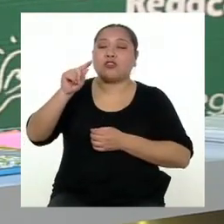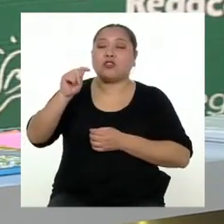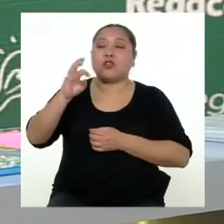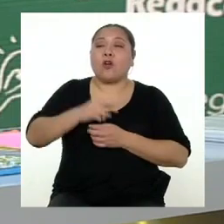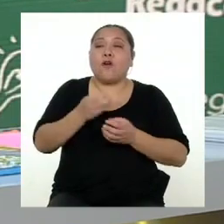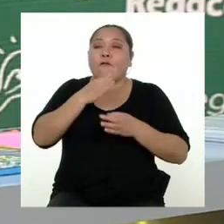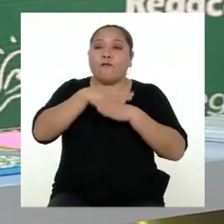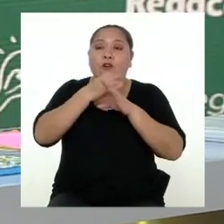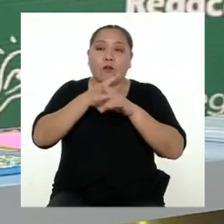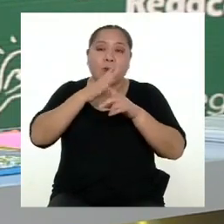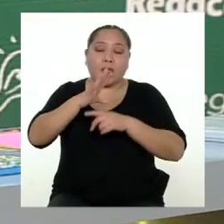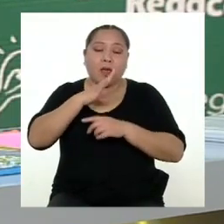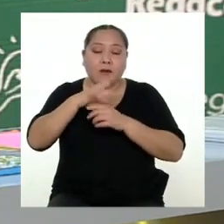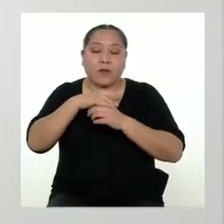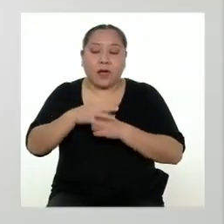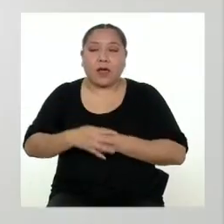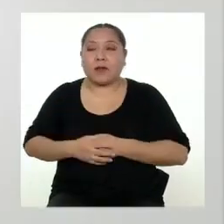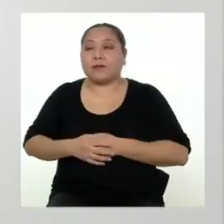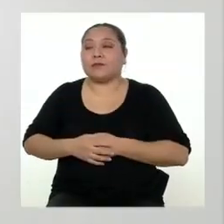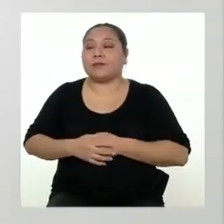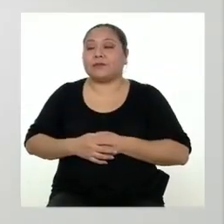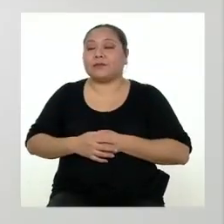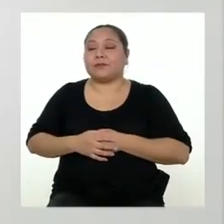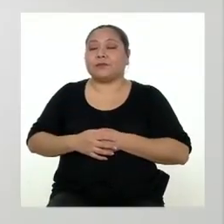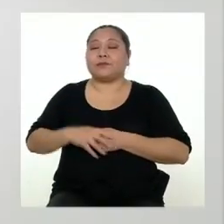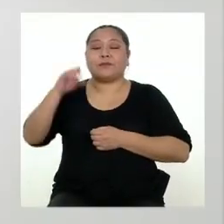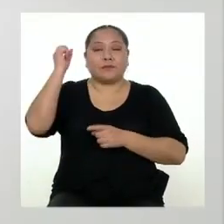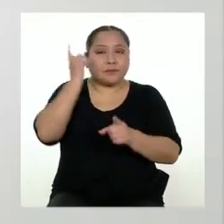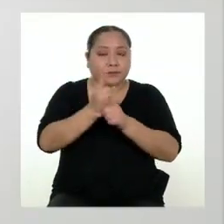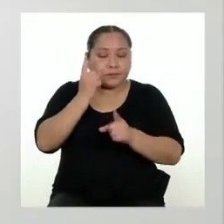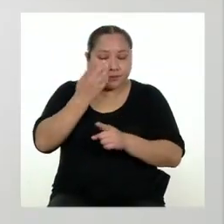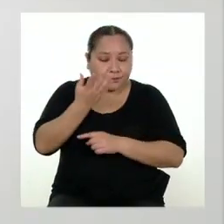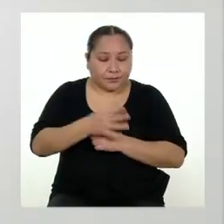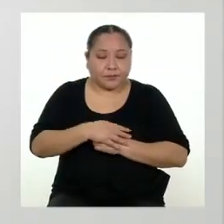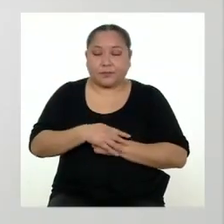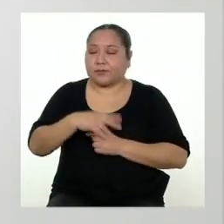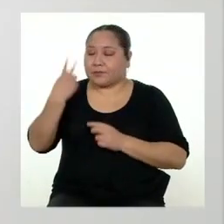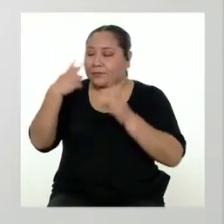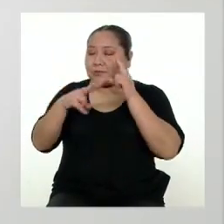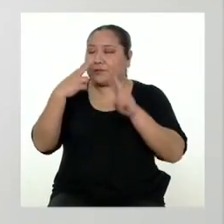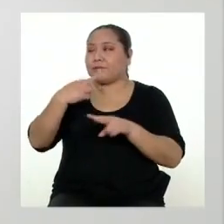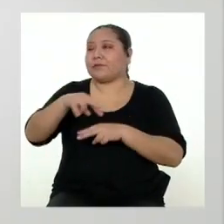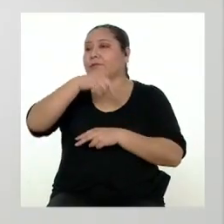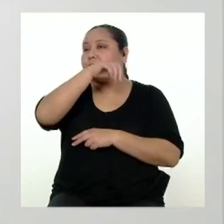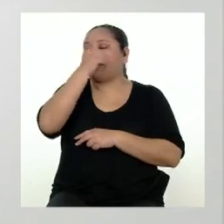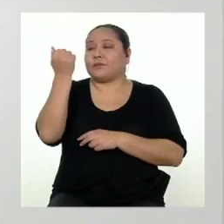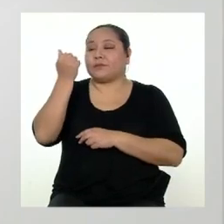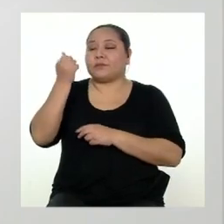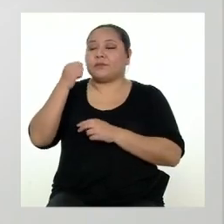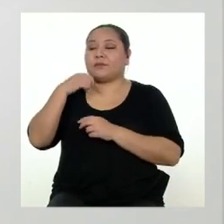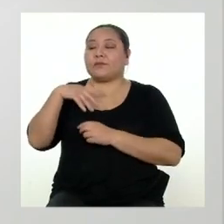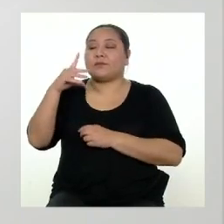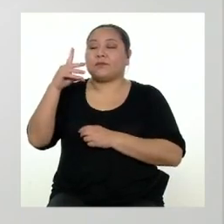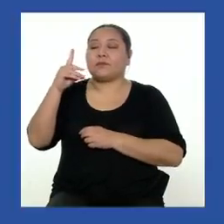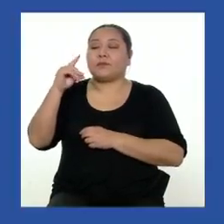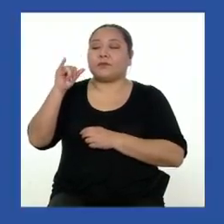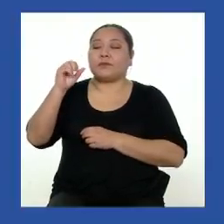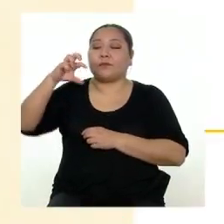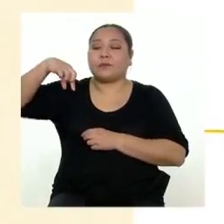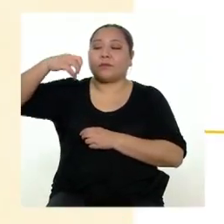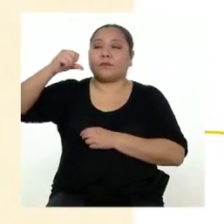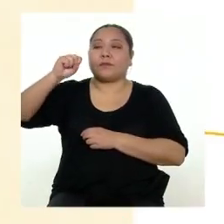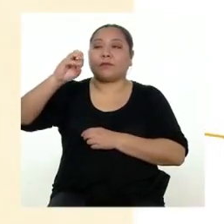secciones que podría tener la infografía. ¡Exacto! Veamos las siguientes diapositivas y resolvamos punto por punto.